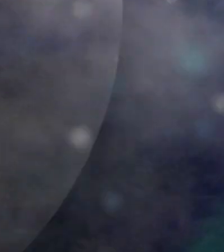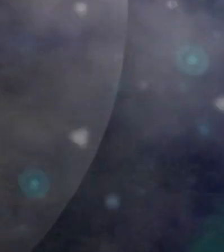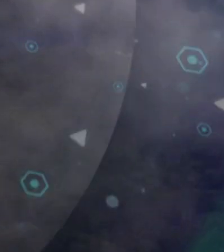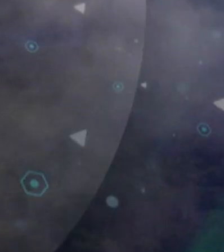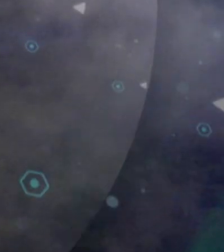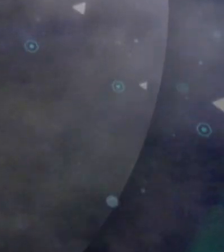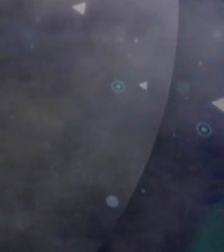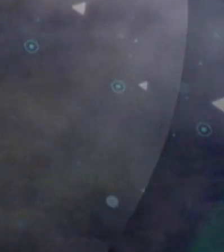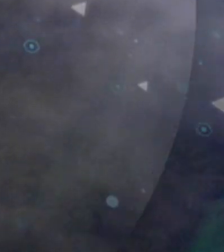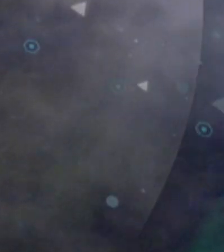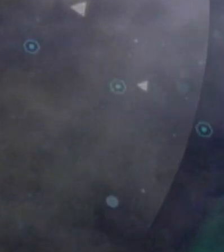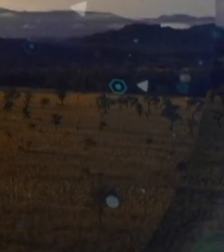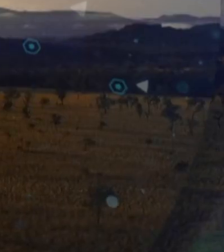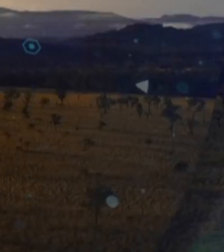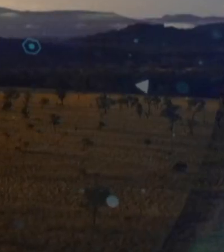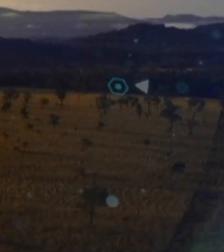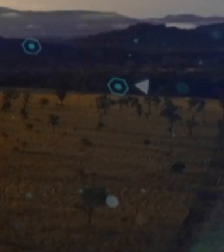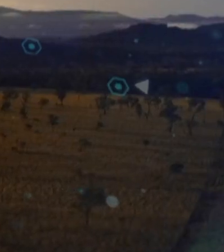La falta